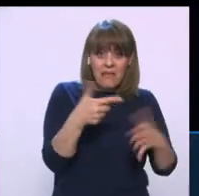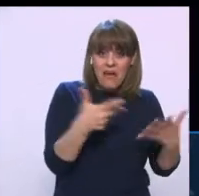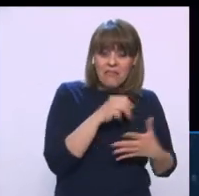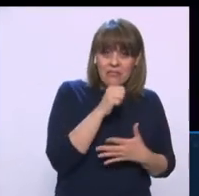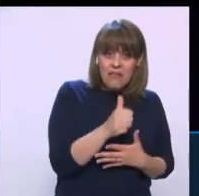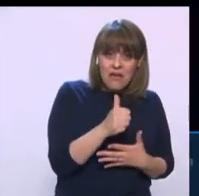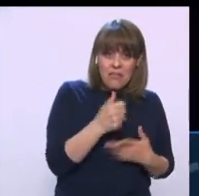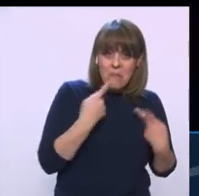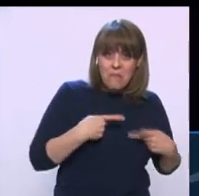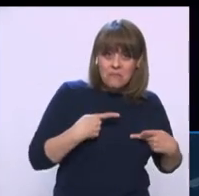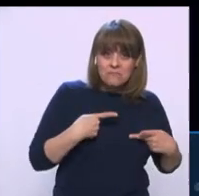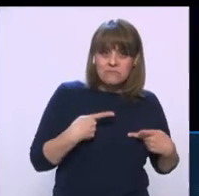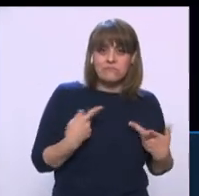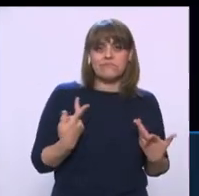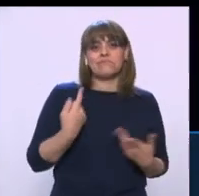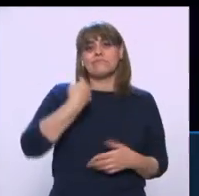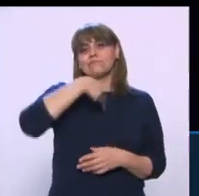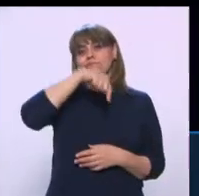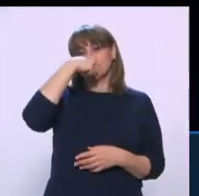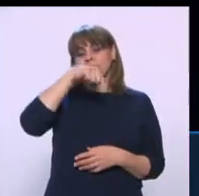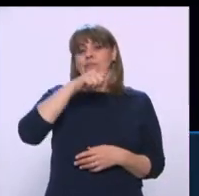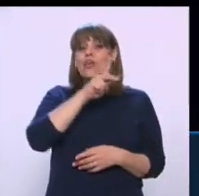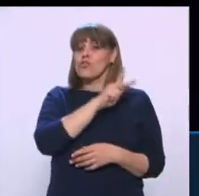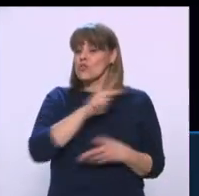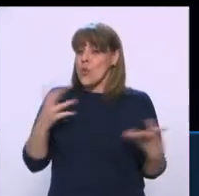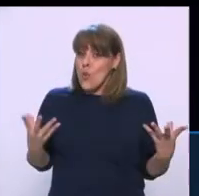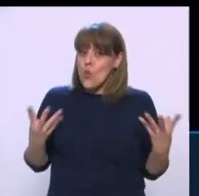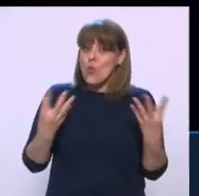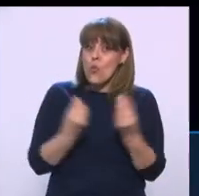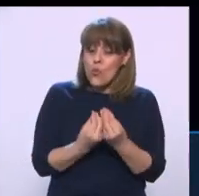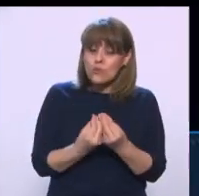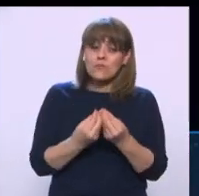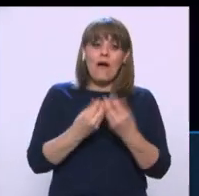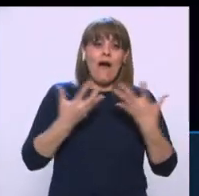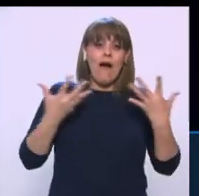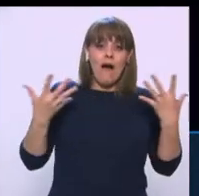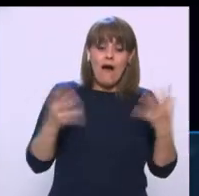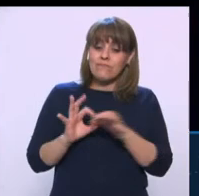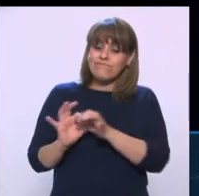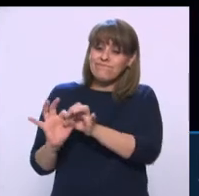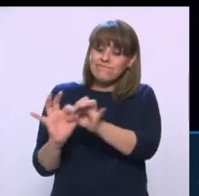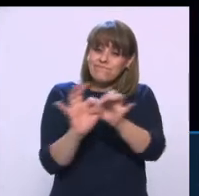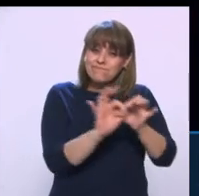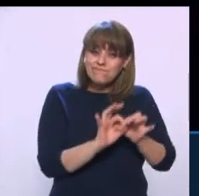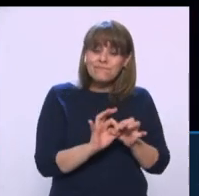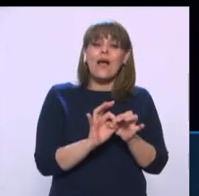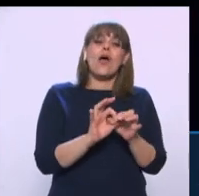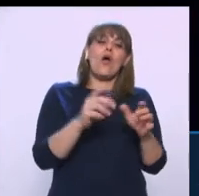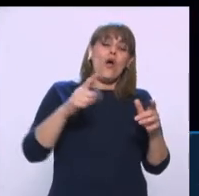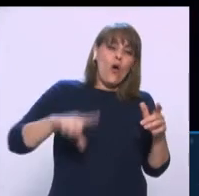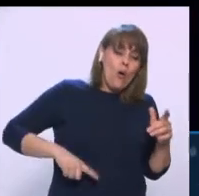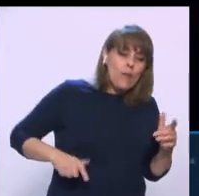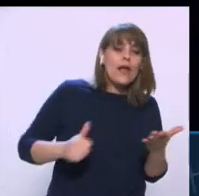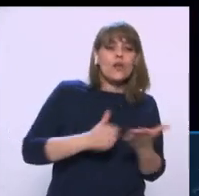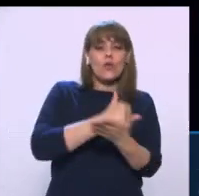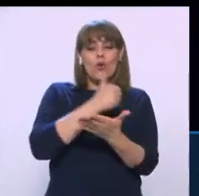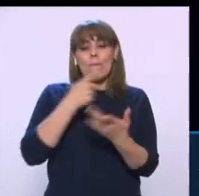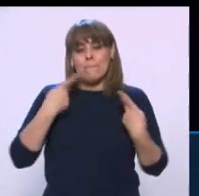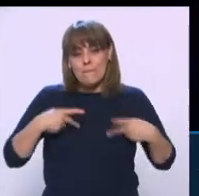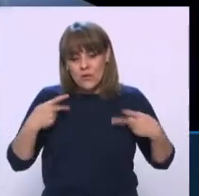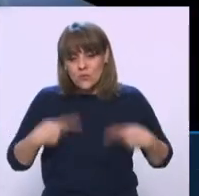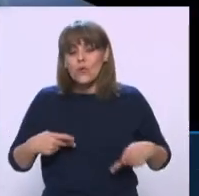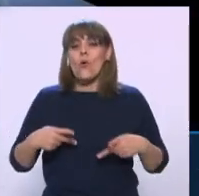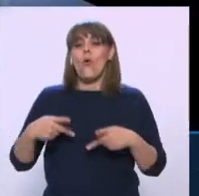trabajo es un trabajo conjunto de la ciudadanía y del gobierno, y de los giros comerciales de los centros